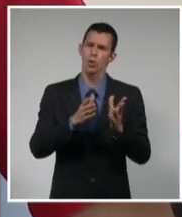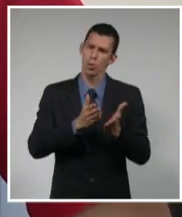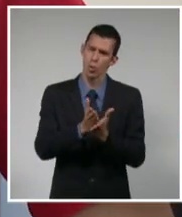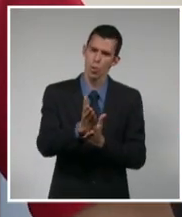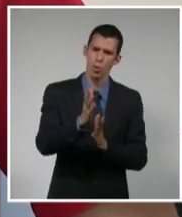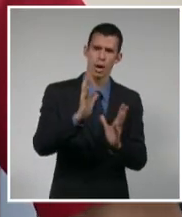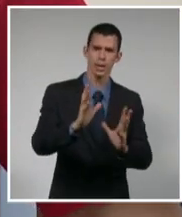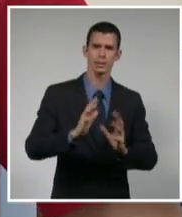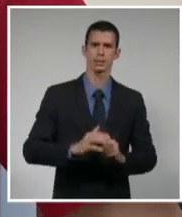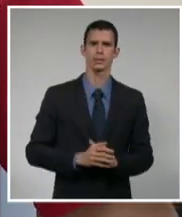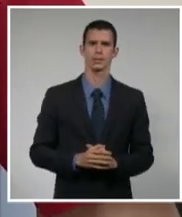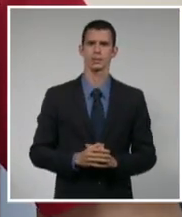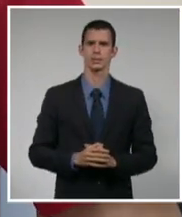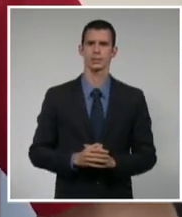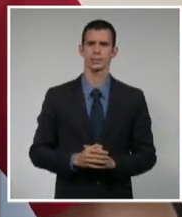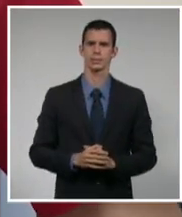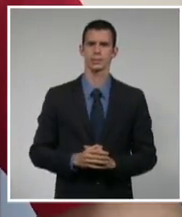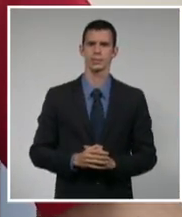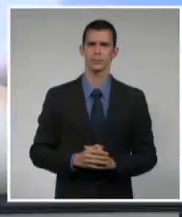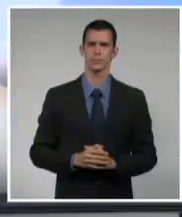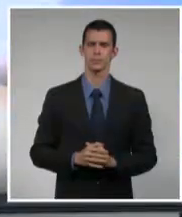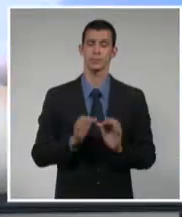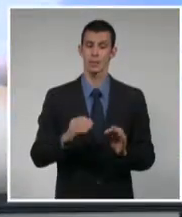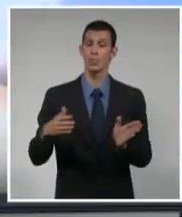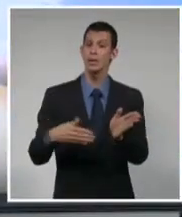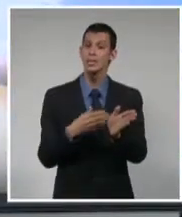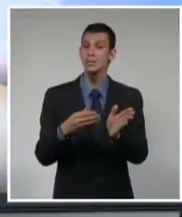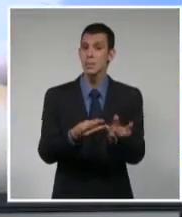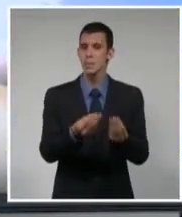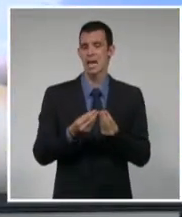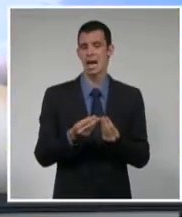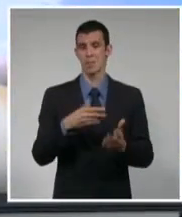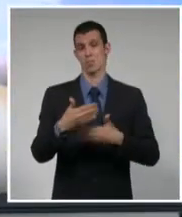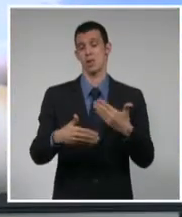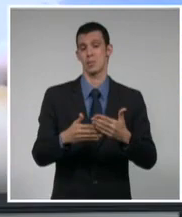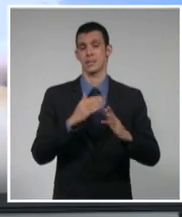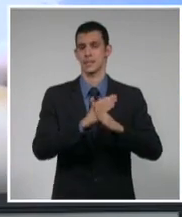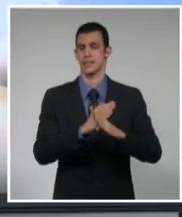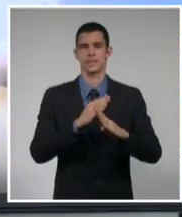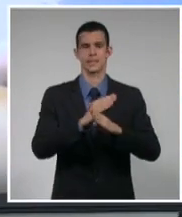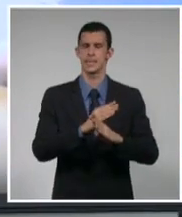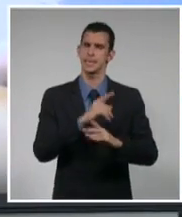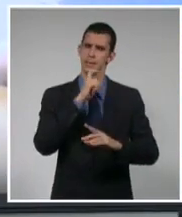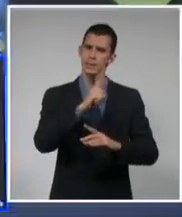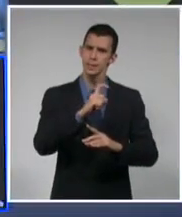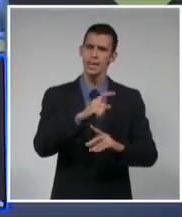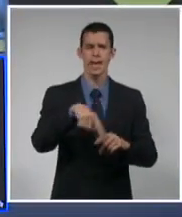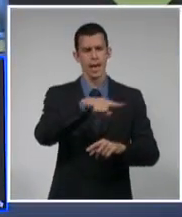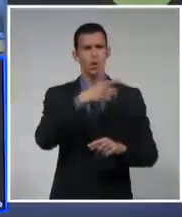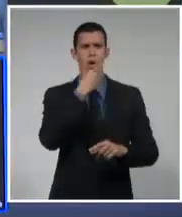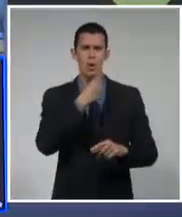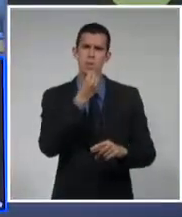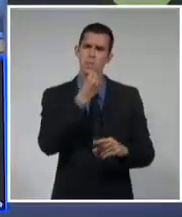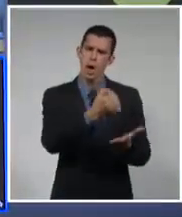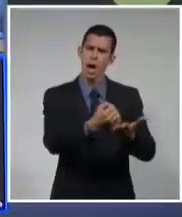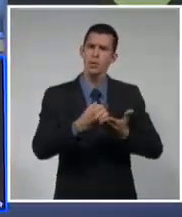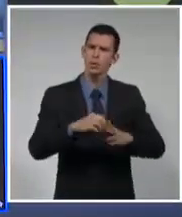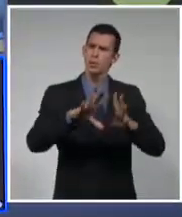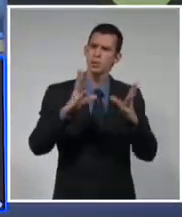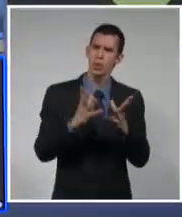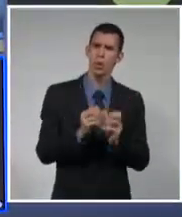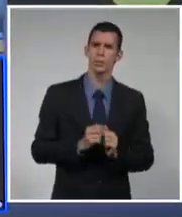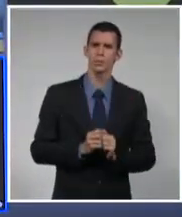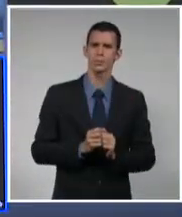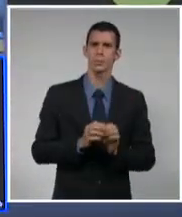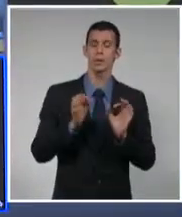se avance en el país de manera general. En la nueva etapa lectiva serán también jóvenes quienes velen en sus centros de estudios